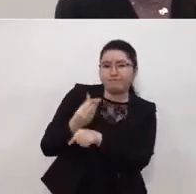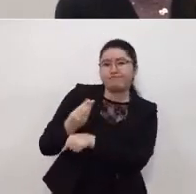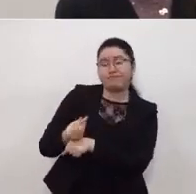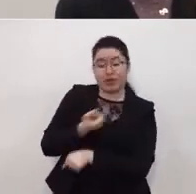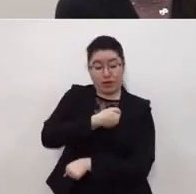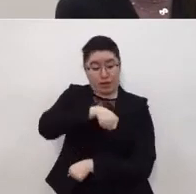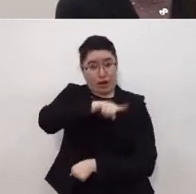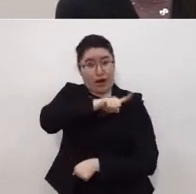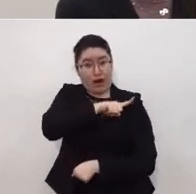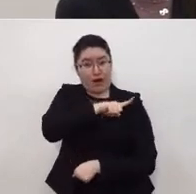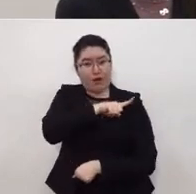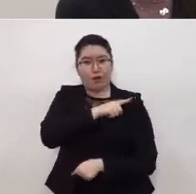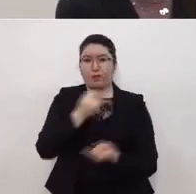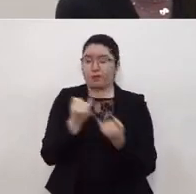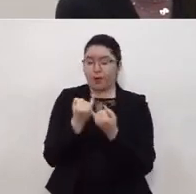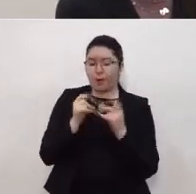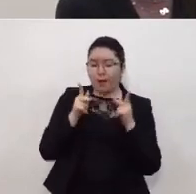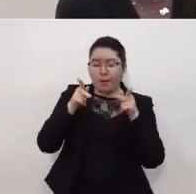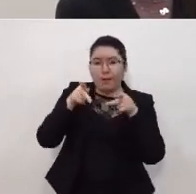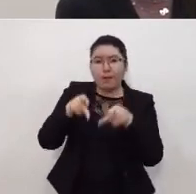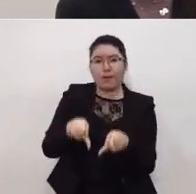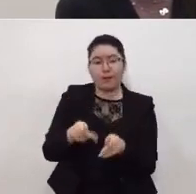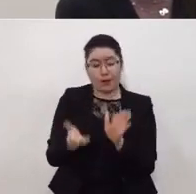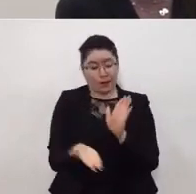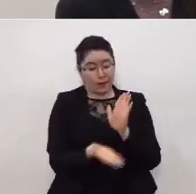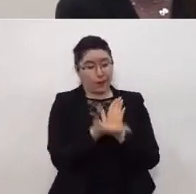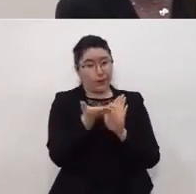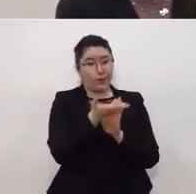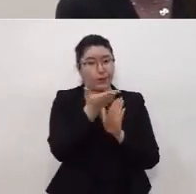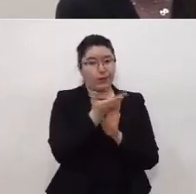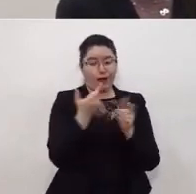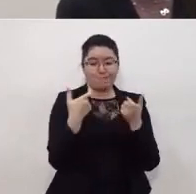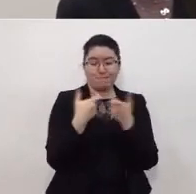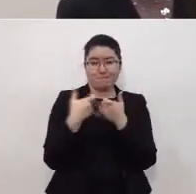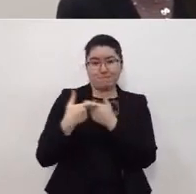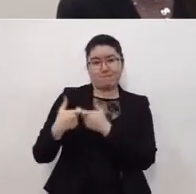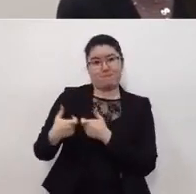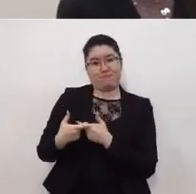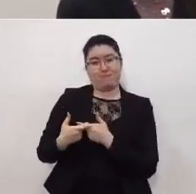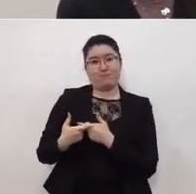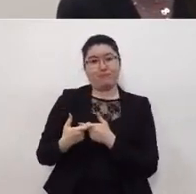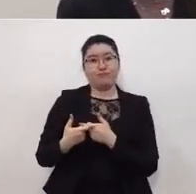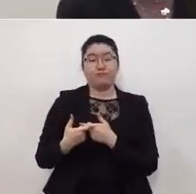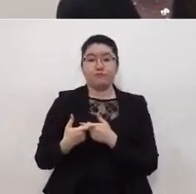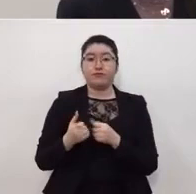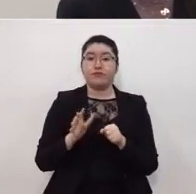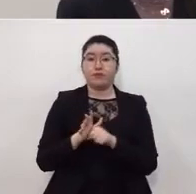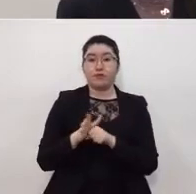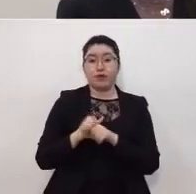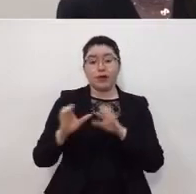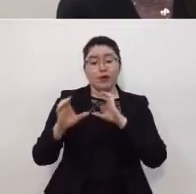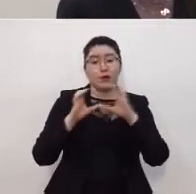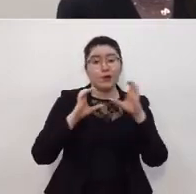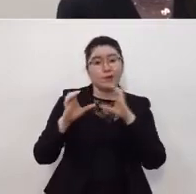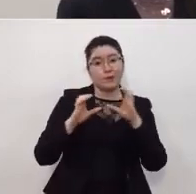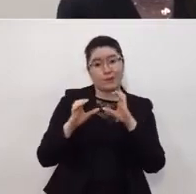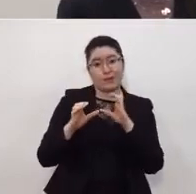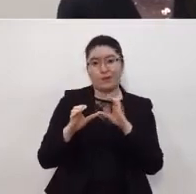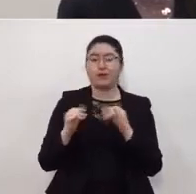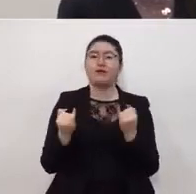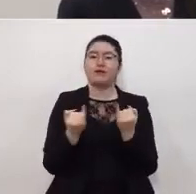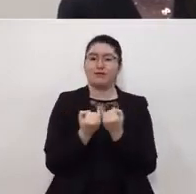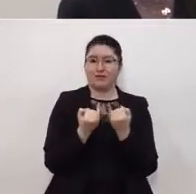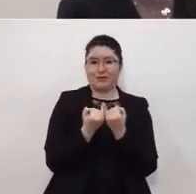los servicios funerarios de construcción financieros el servicio de telecomunicaciones